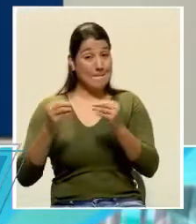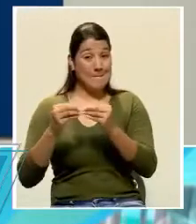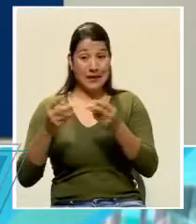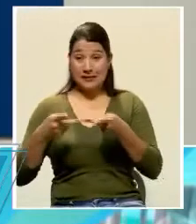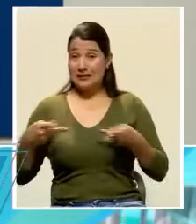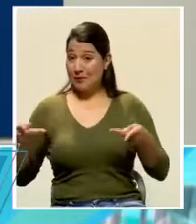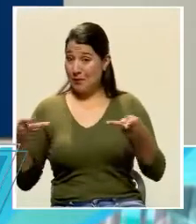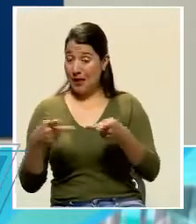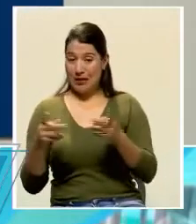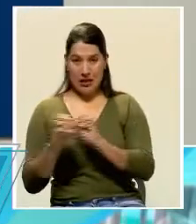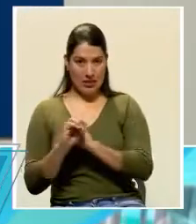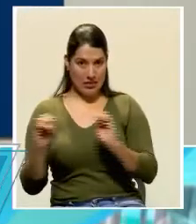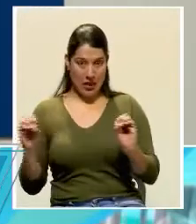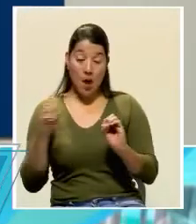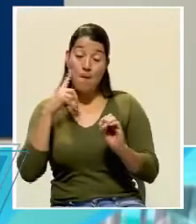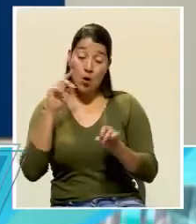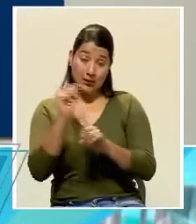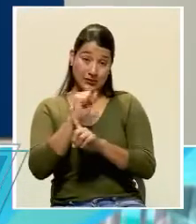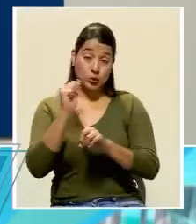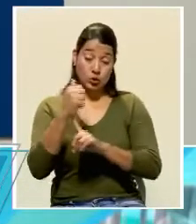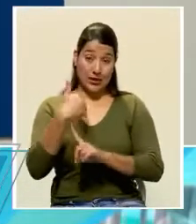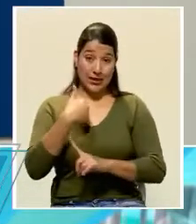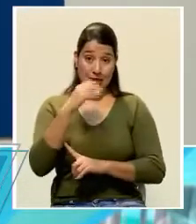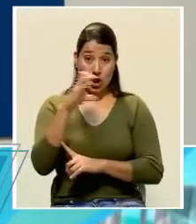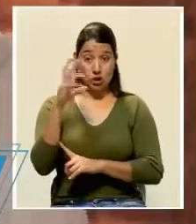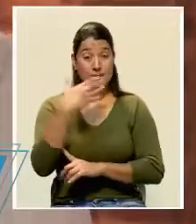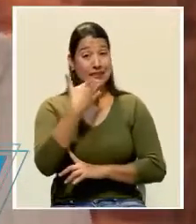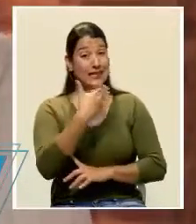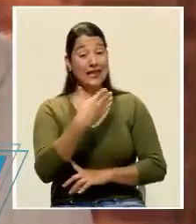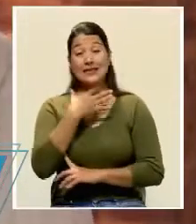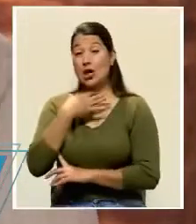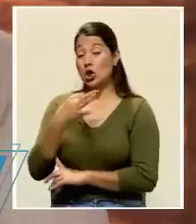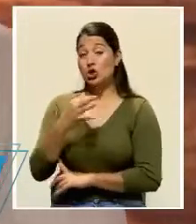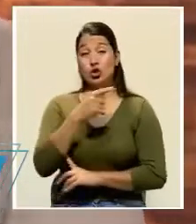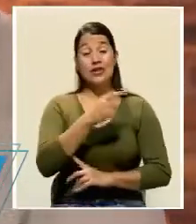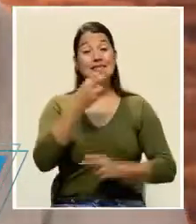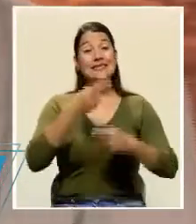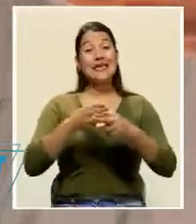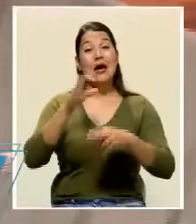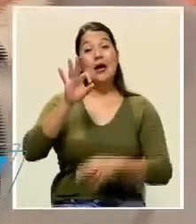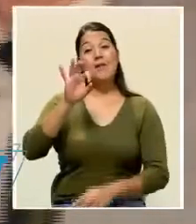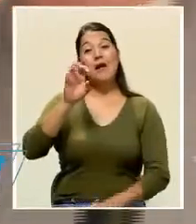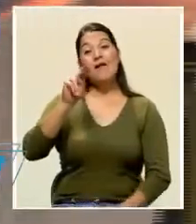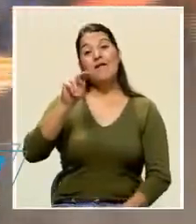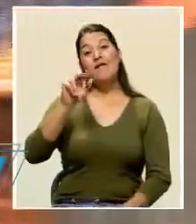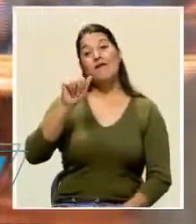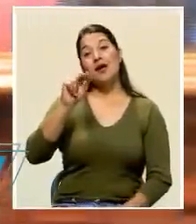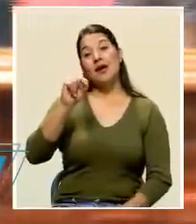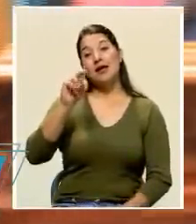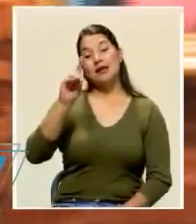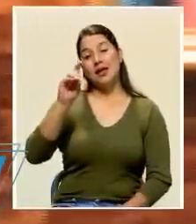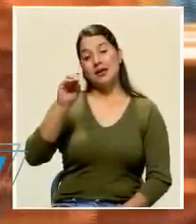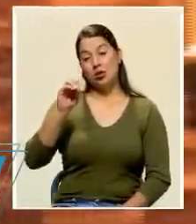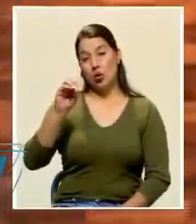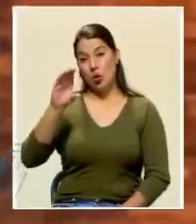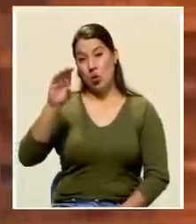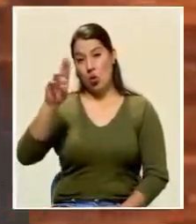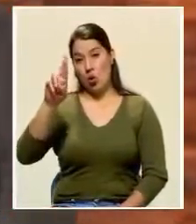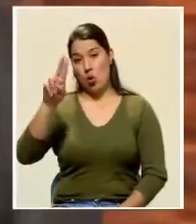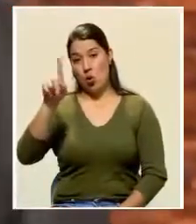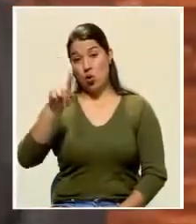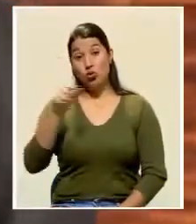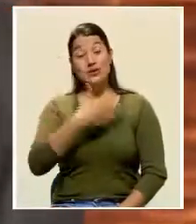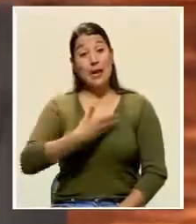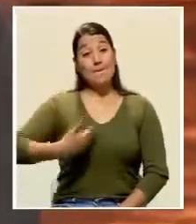circunstancias que vive el país. Gracias. Mucho gusto. Don Fernando Cruz, el presidente de la Corte Suprema de Justicia, que nos detallaba